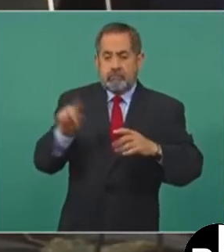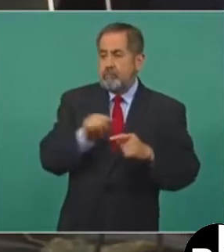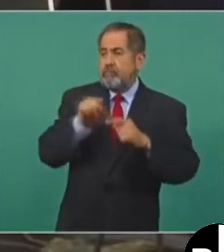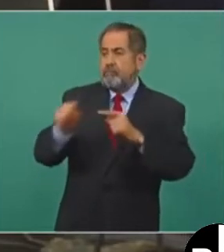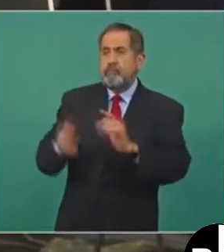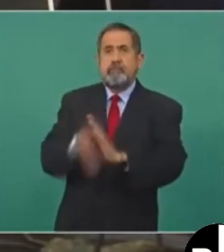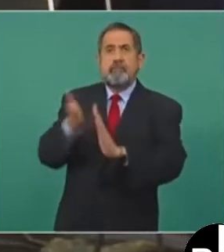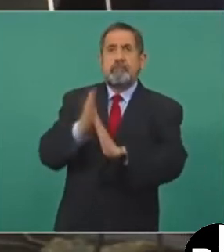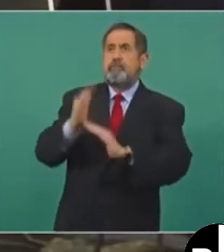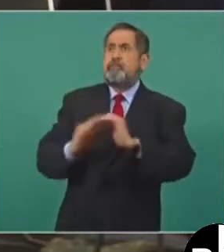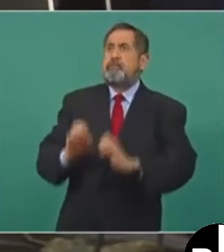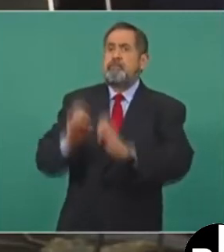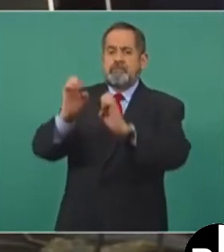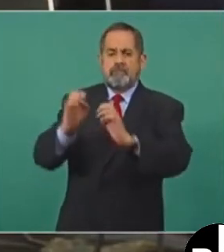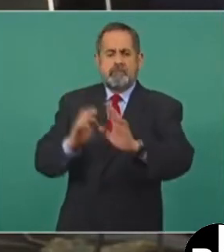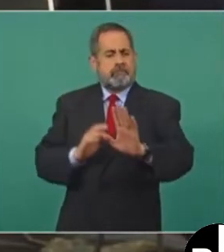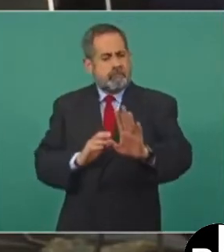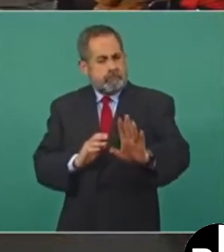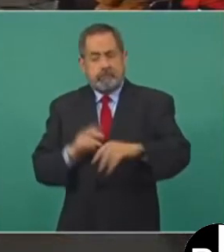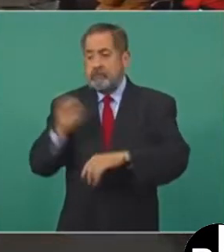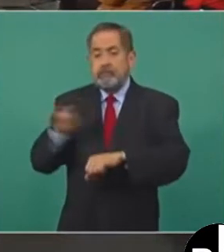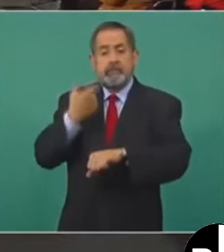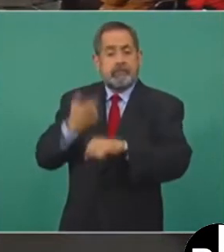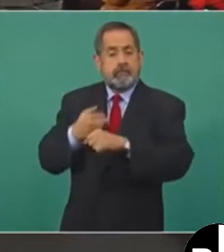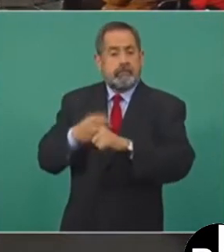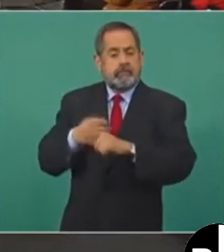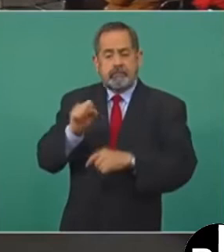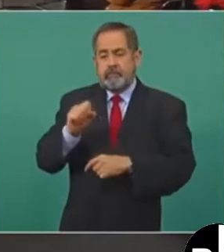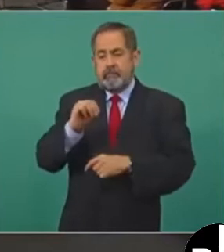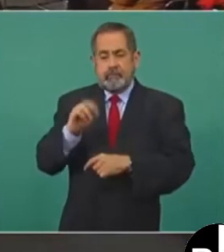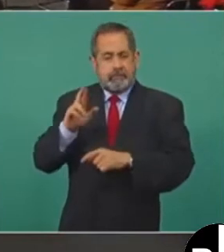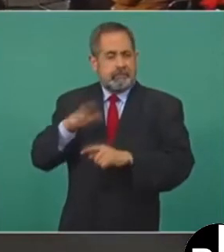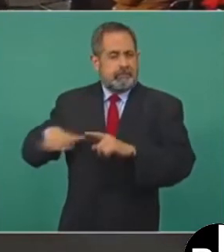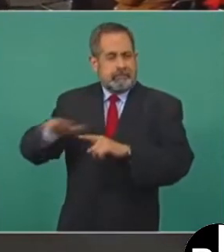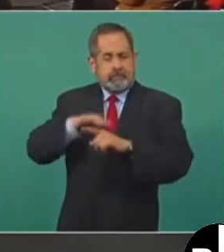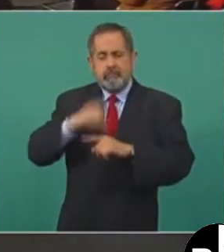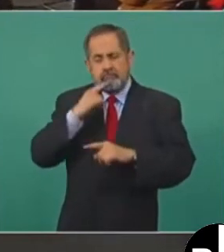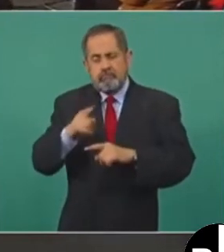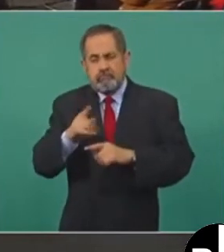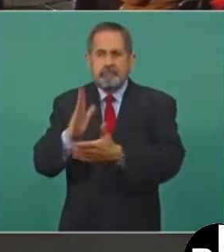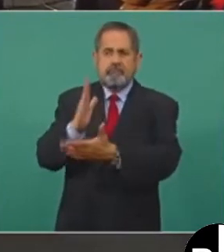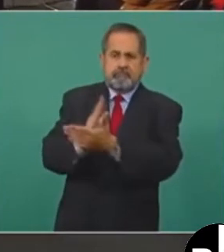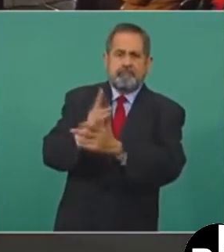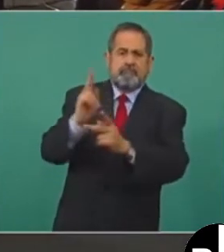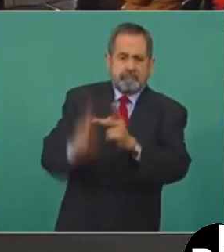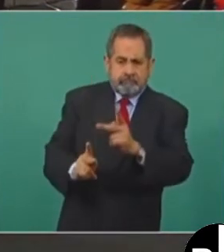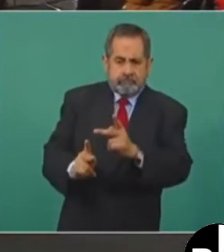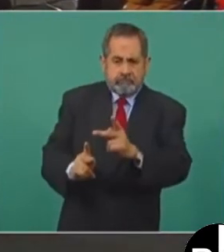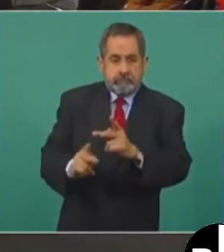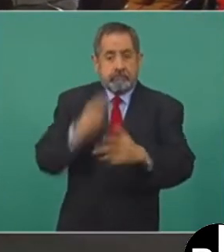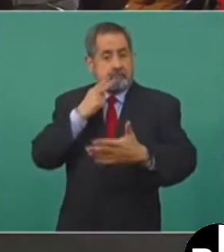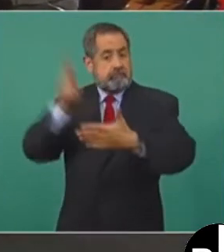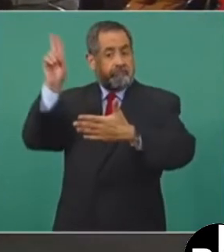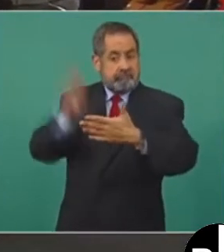bien la Secretaría de Medio Ambiente tomó cartas en el asunto, se detuvo la obra, pero no se clausuró de